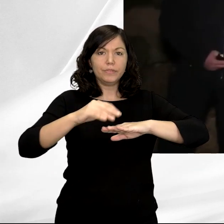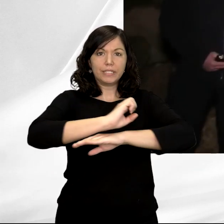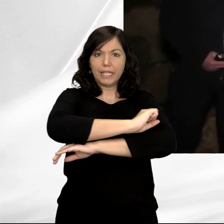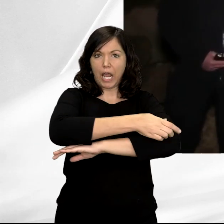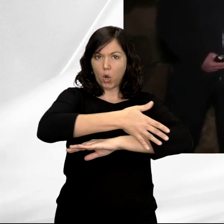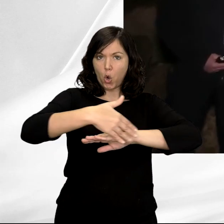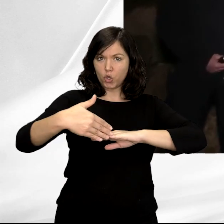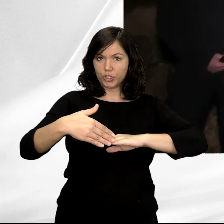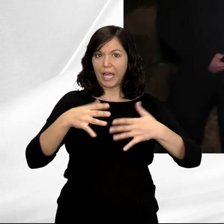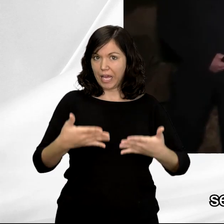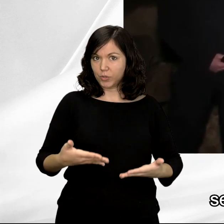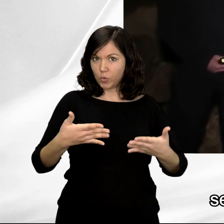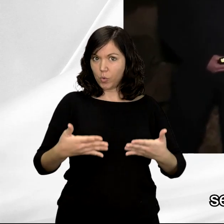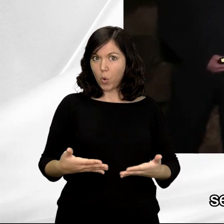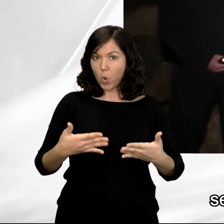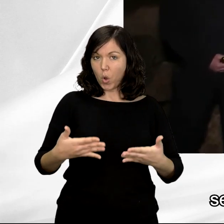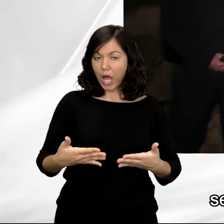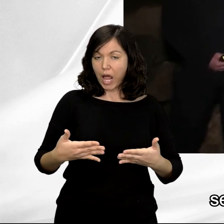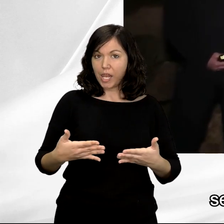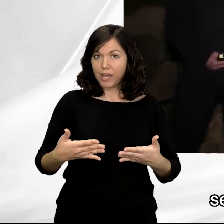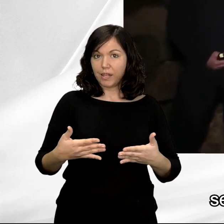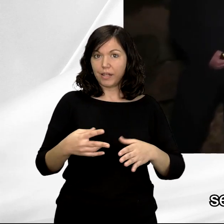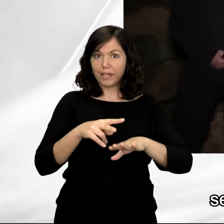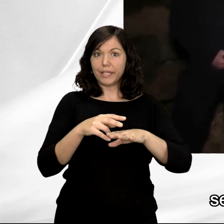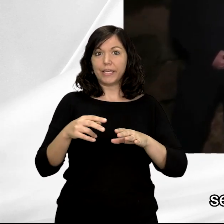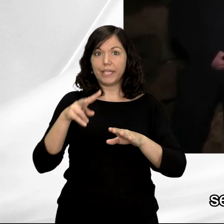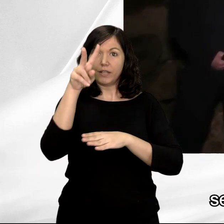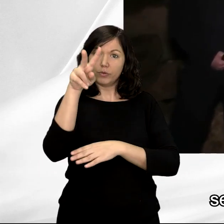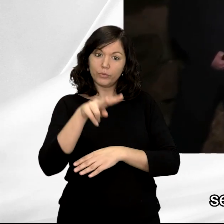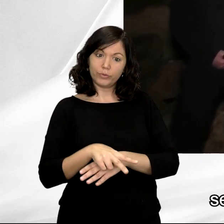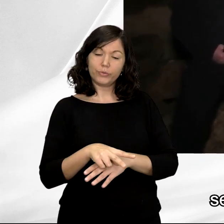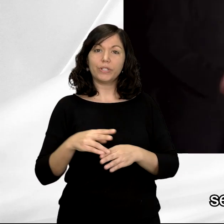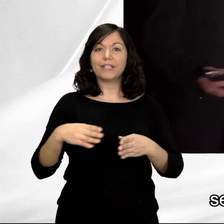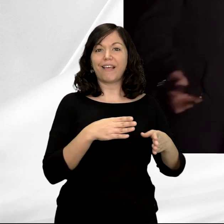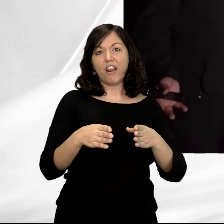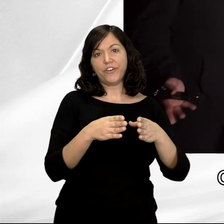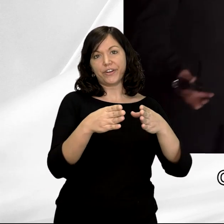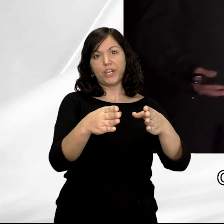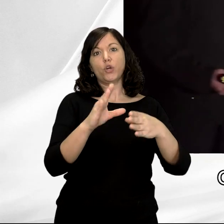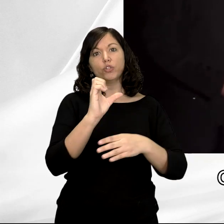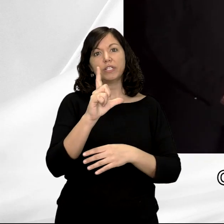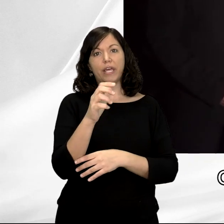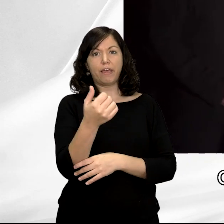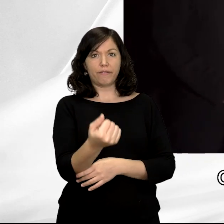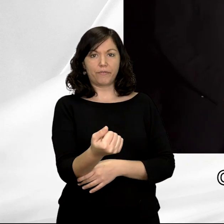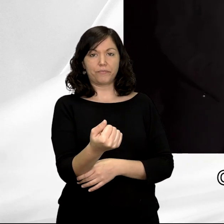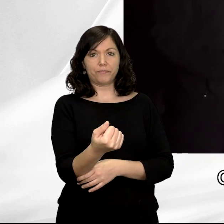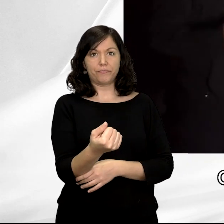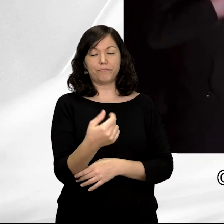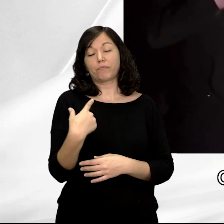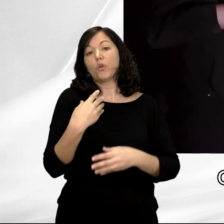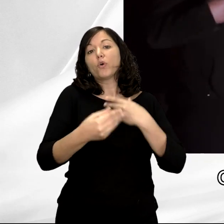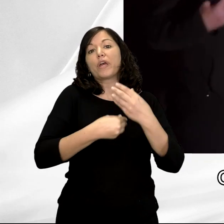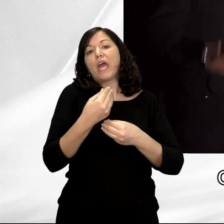costa actual, a partir del cual en esos dos grandes y largos trazos se pretendía ver la desembocadura del Sella. Obviamente, lo que aquí estamos haciendo es